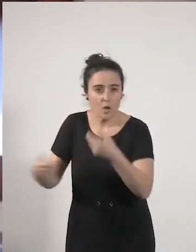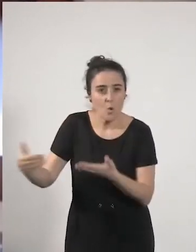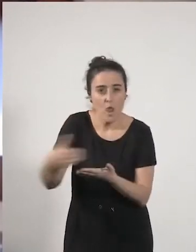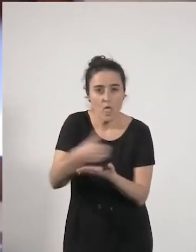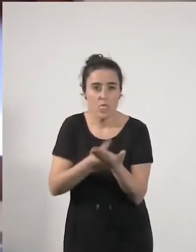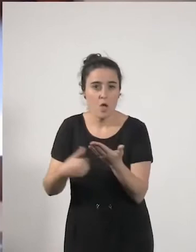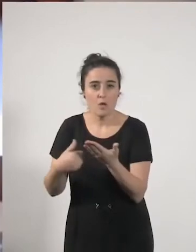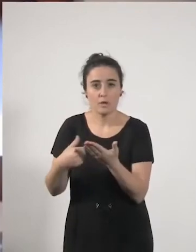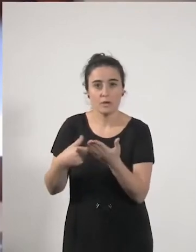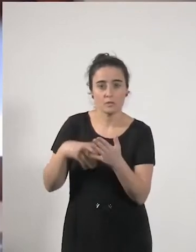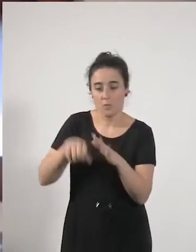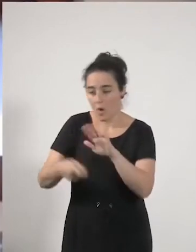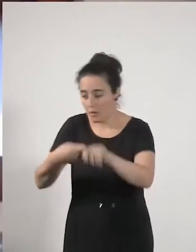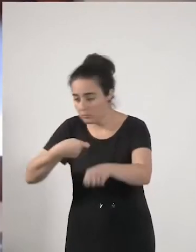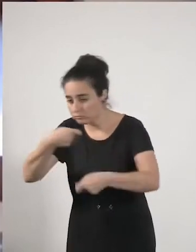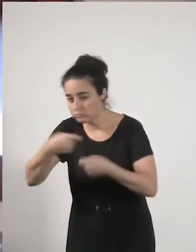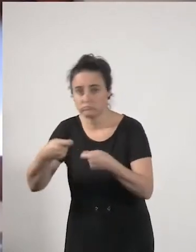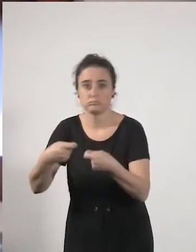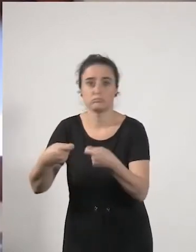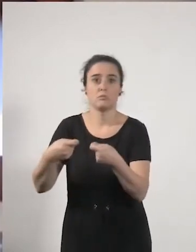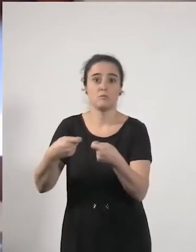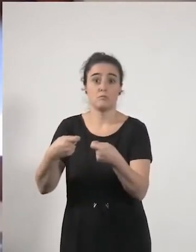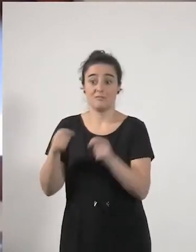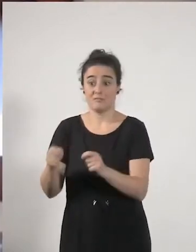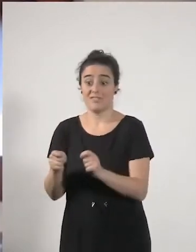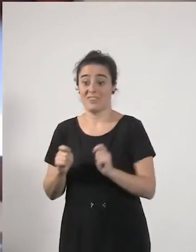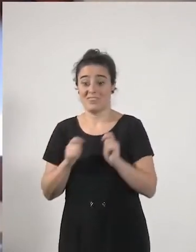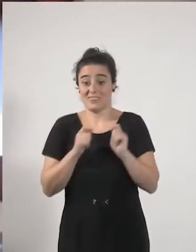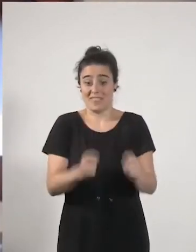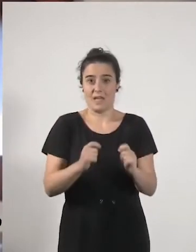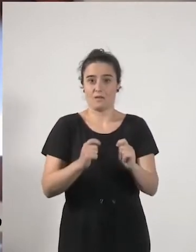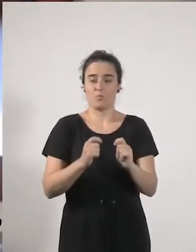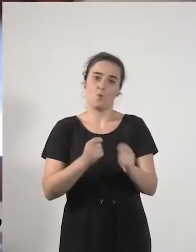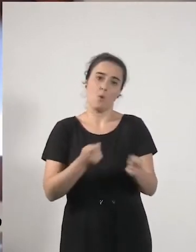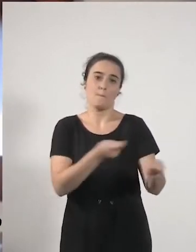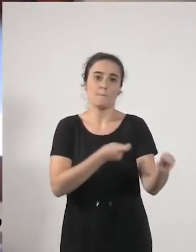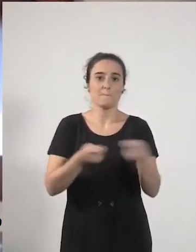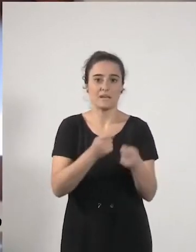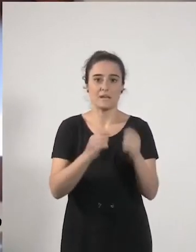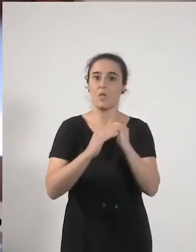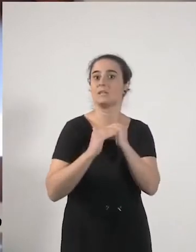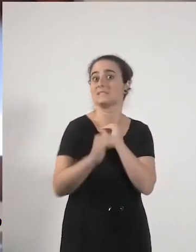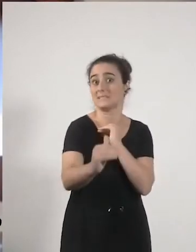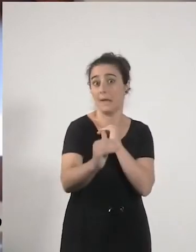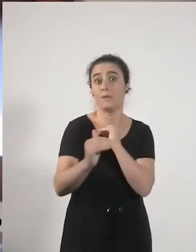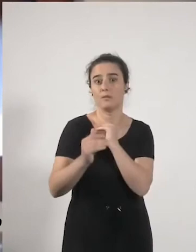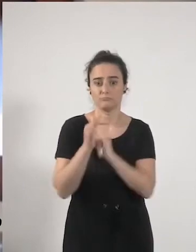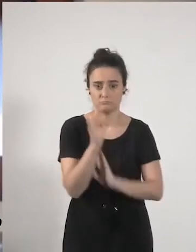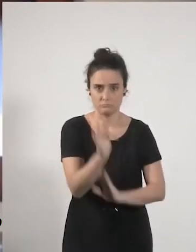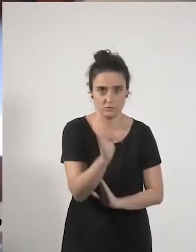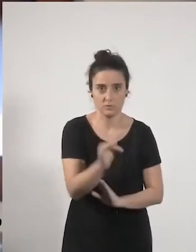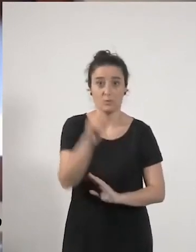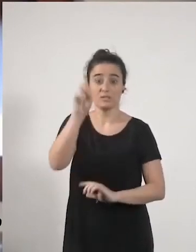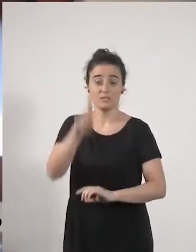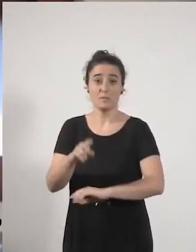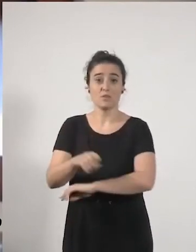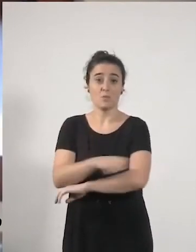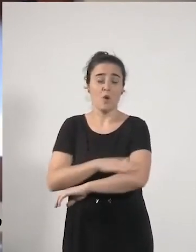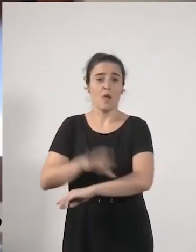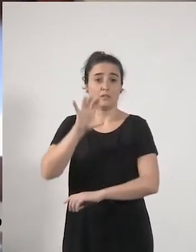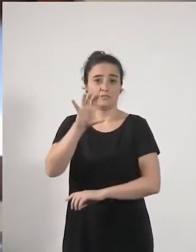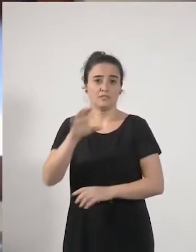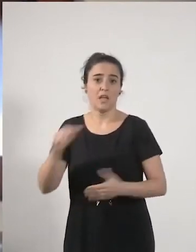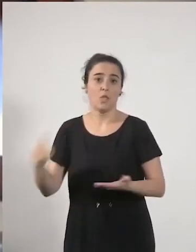especulativas estabiliza los mercados lo cual es bueno y además da ingresos al Estado que son muy